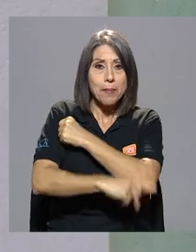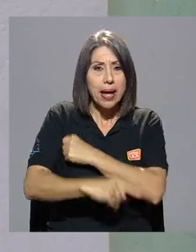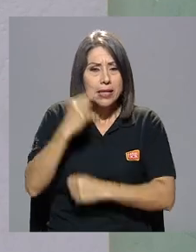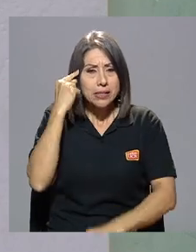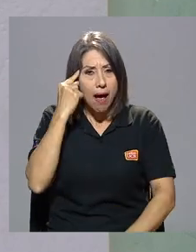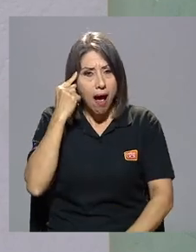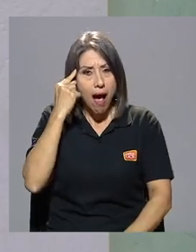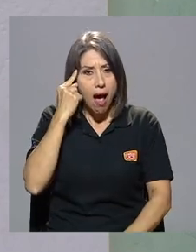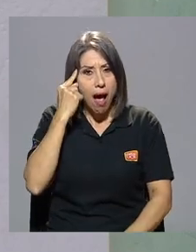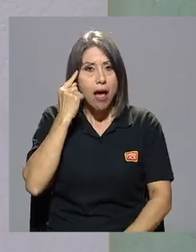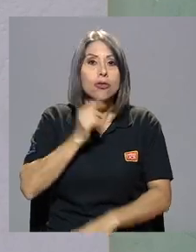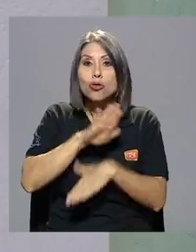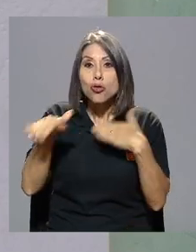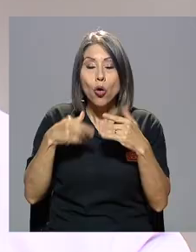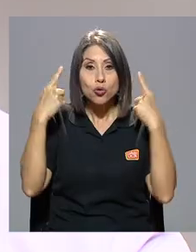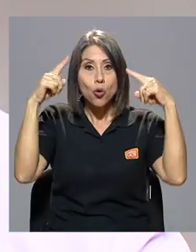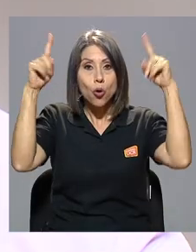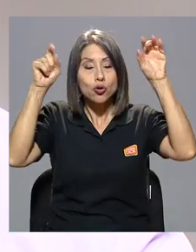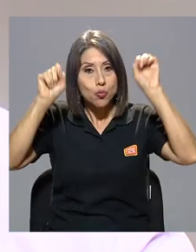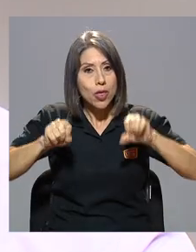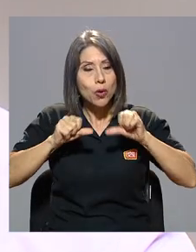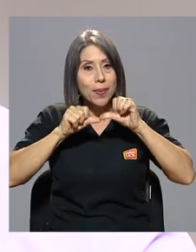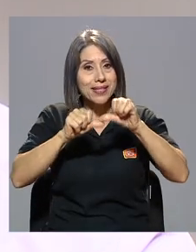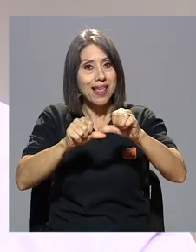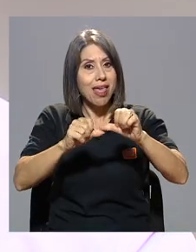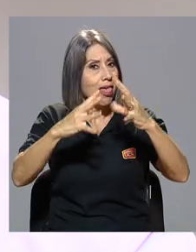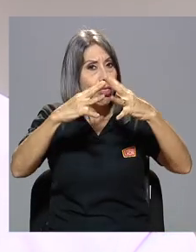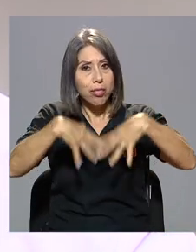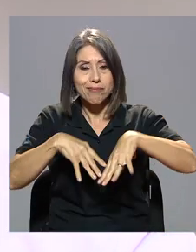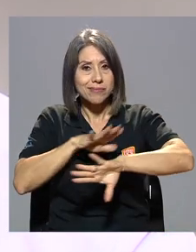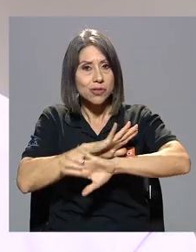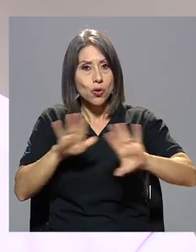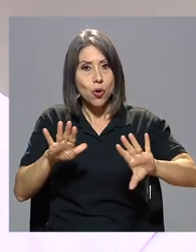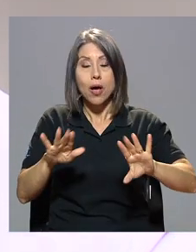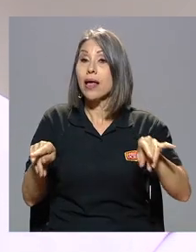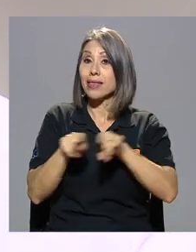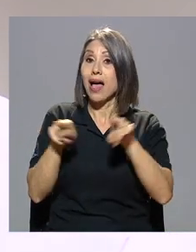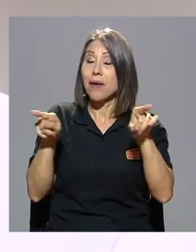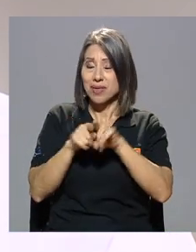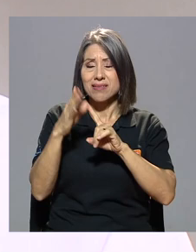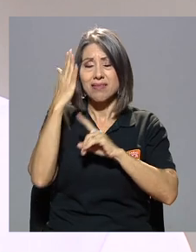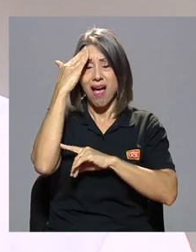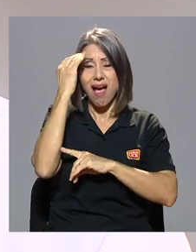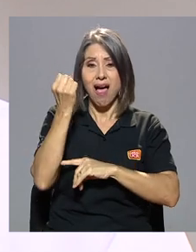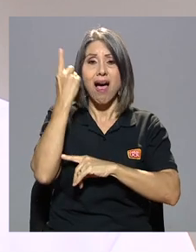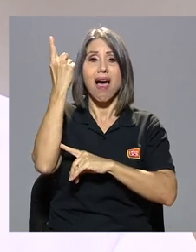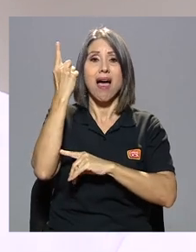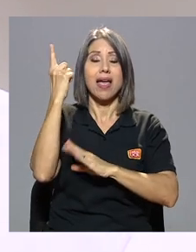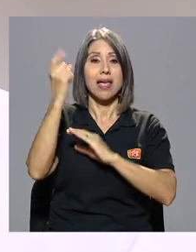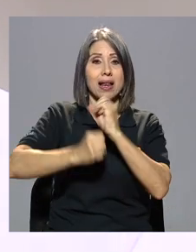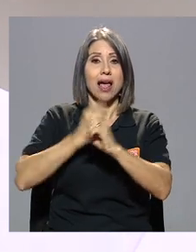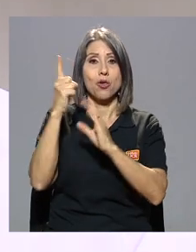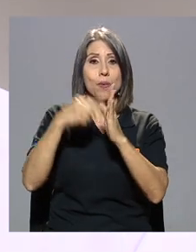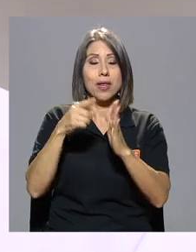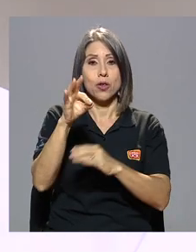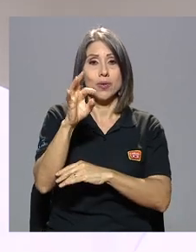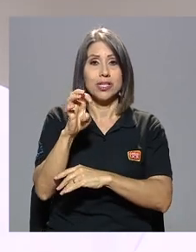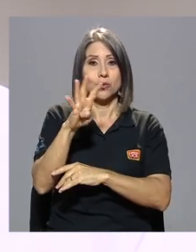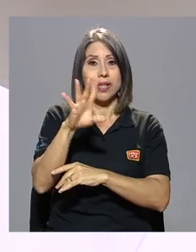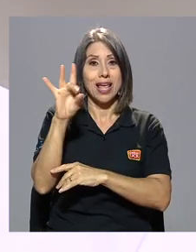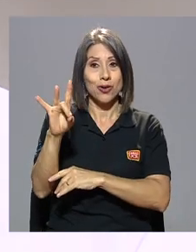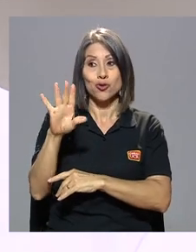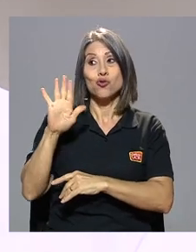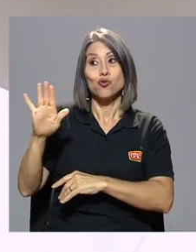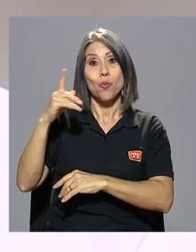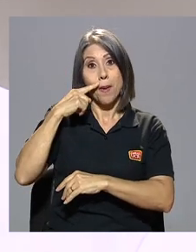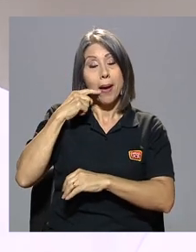todos esos logros se pudieron mantener no se cayeron además ha estado claro que en el 48 su papá podía torcerle